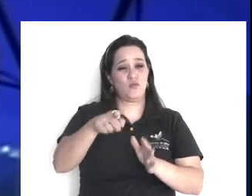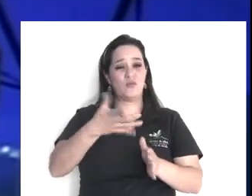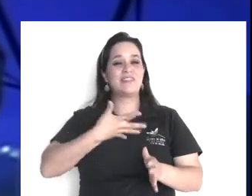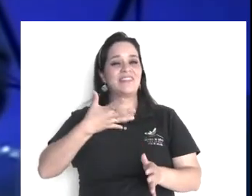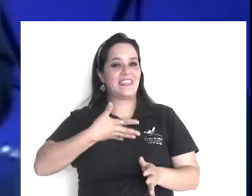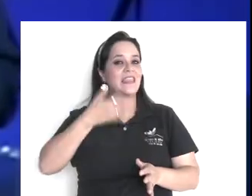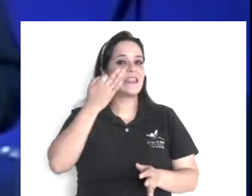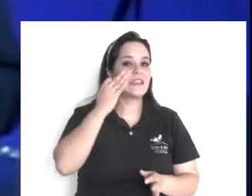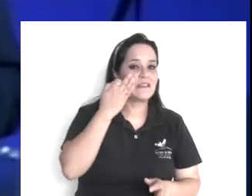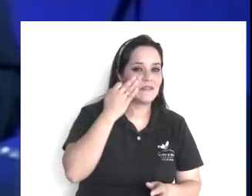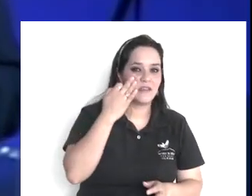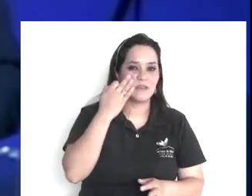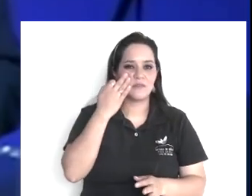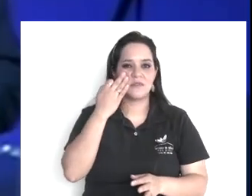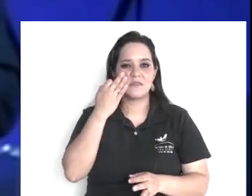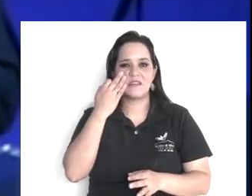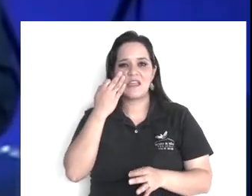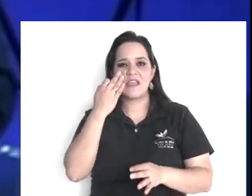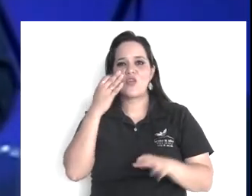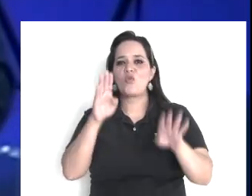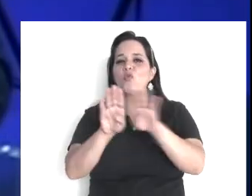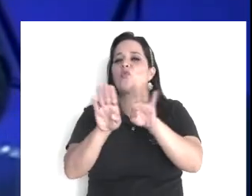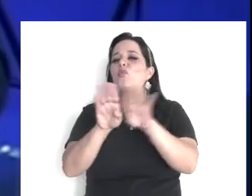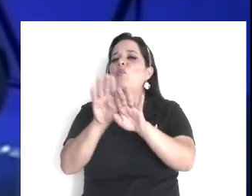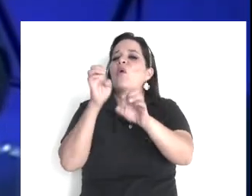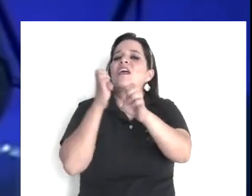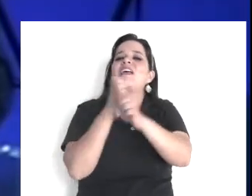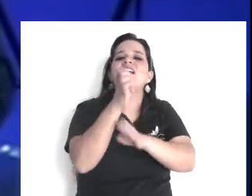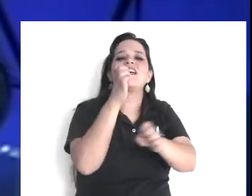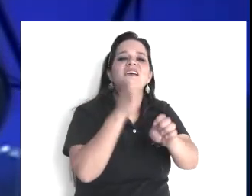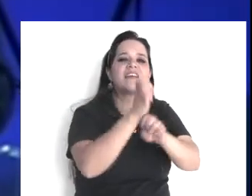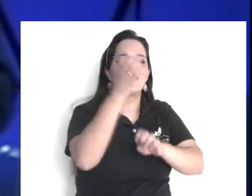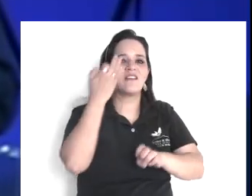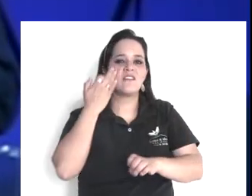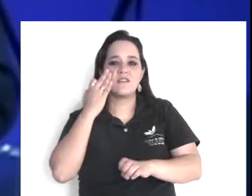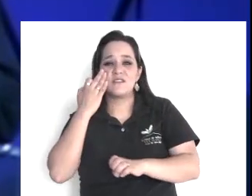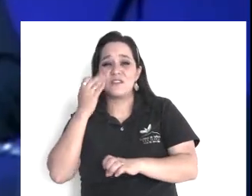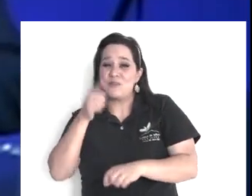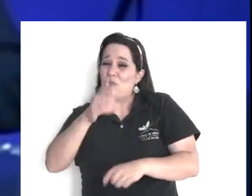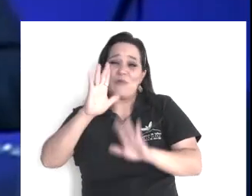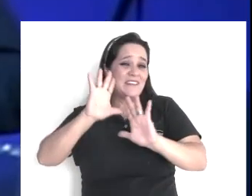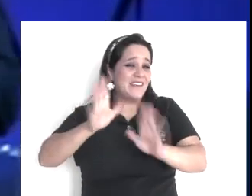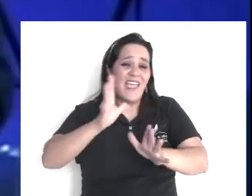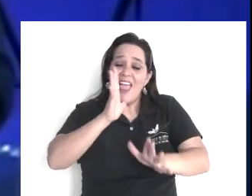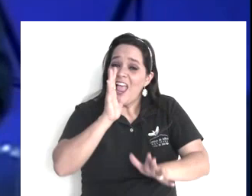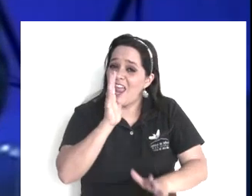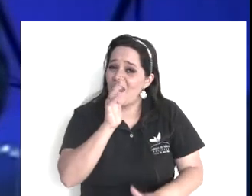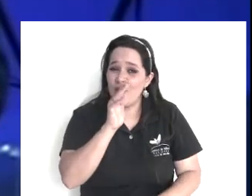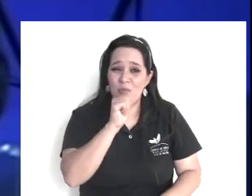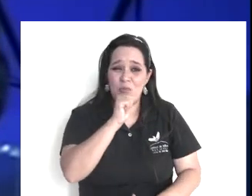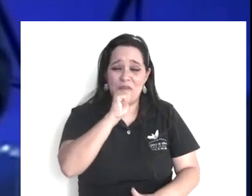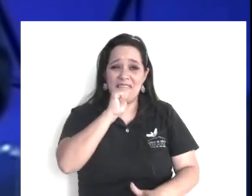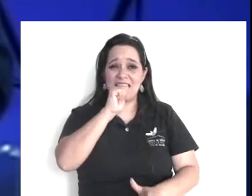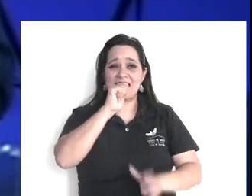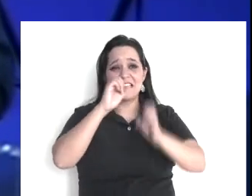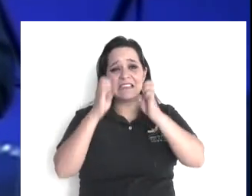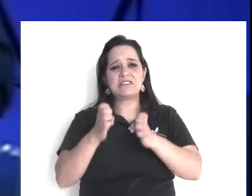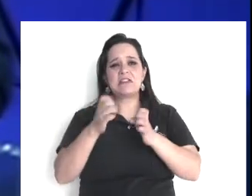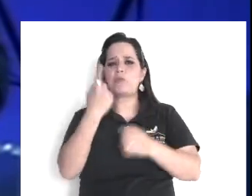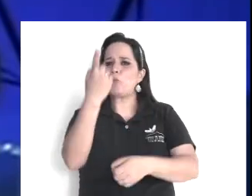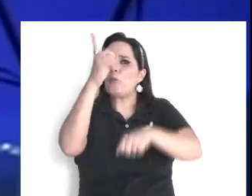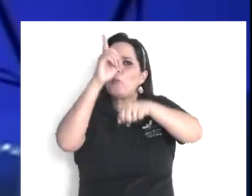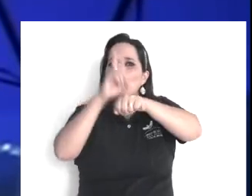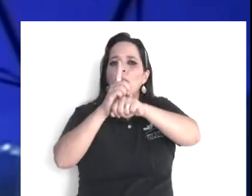se siente atrapado, esclavo del Facebook, y no puede vivir, con estar viendo